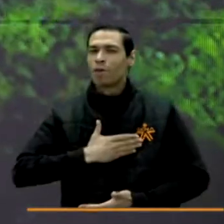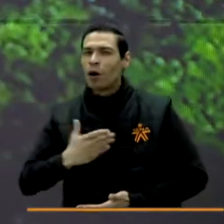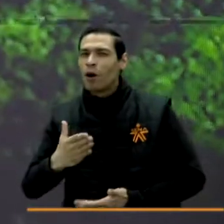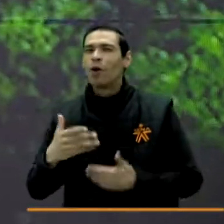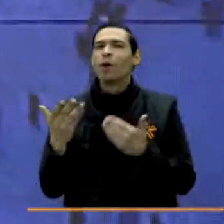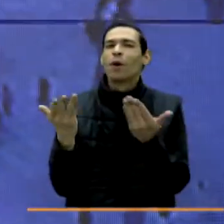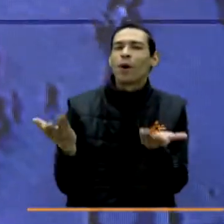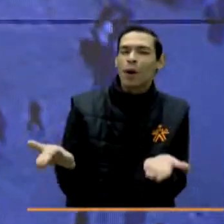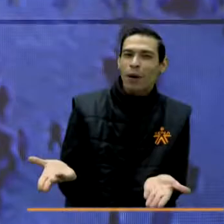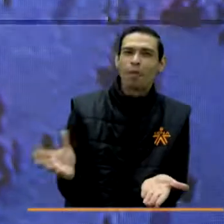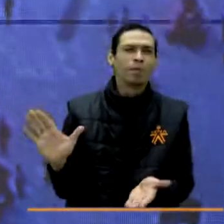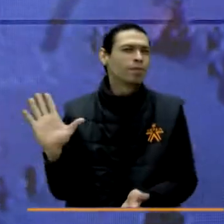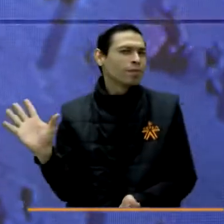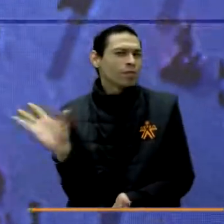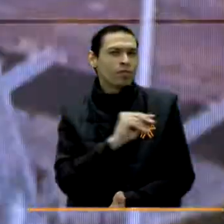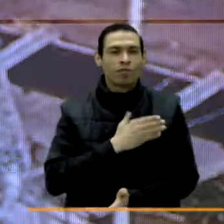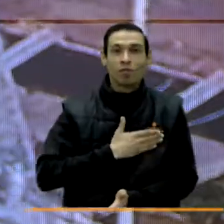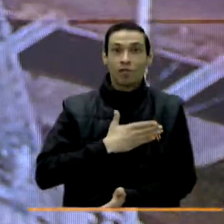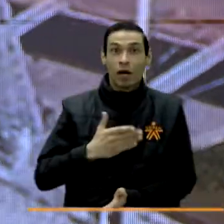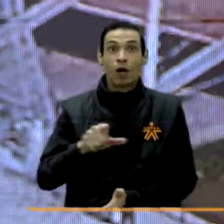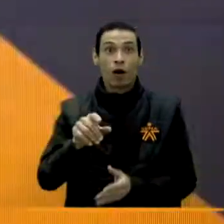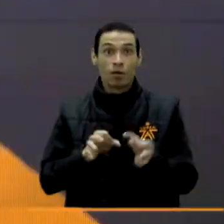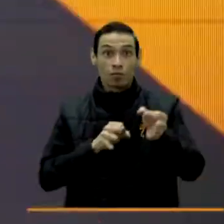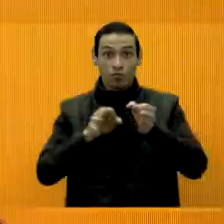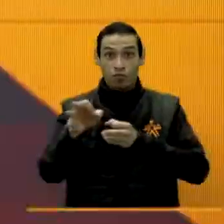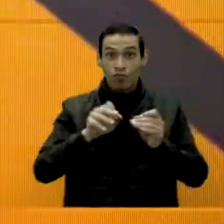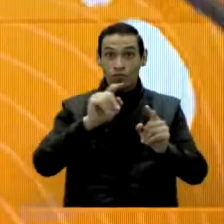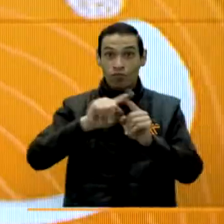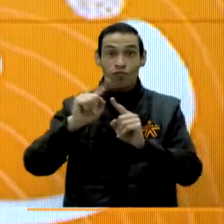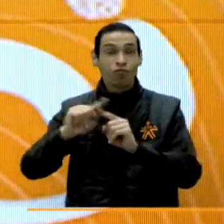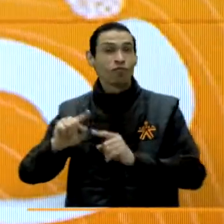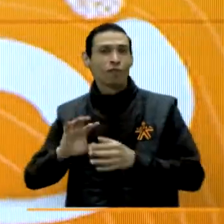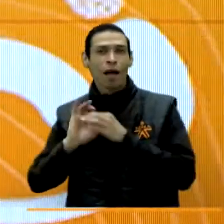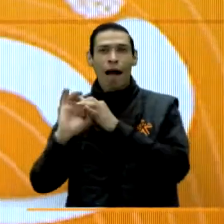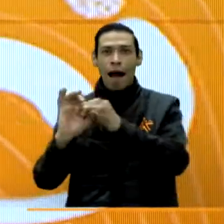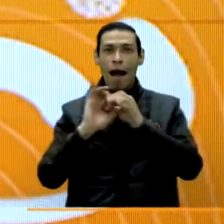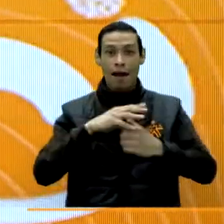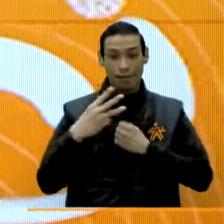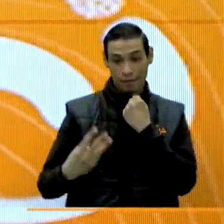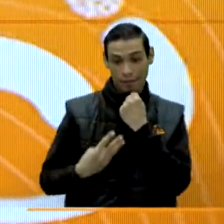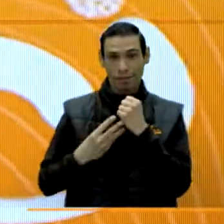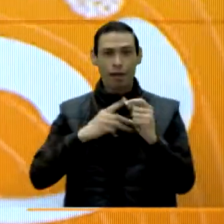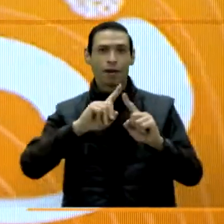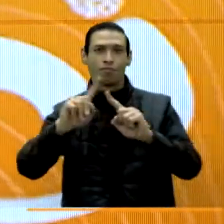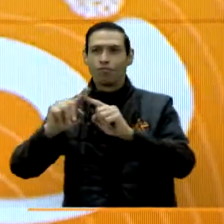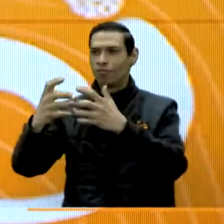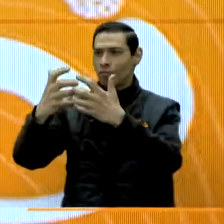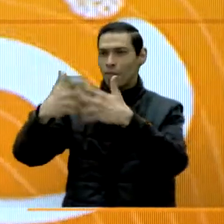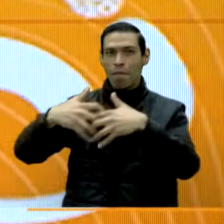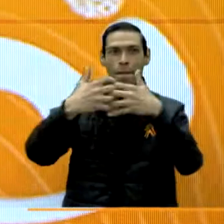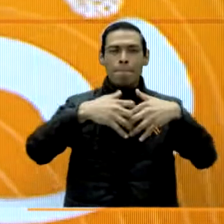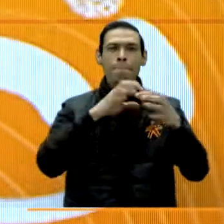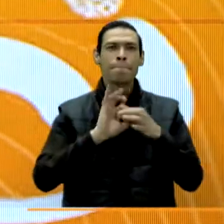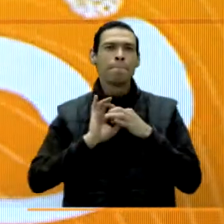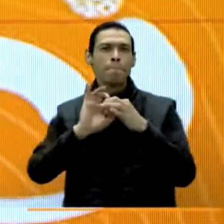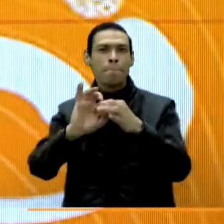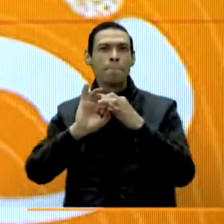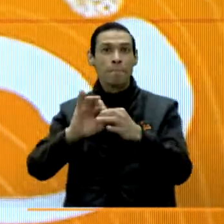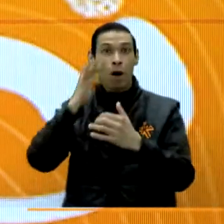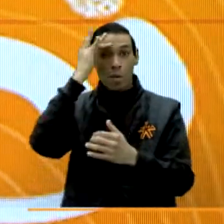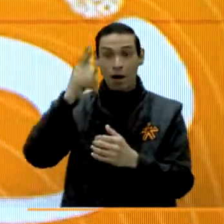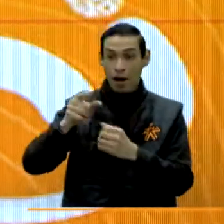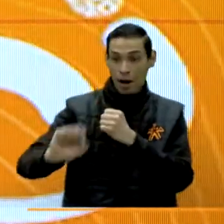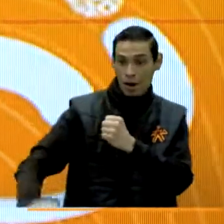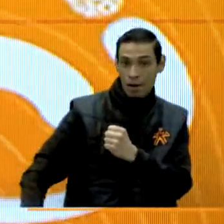Les cuento que hoy vamos a hablar de las alianzas que tiene el SENA con diferentes empresas, las cuales se han convertido en grandes aliadas de la entidad porque aportan